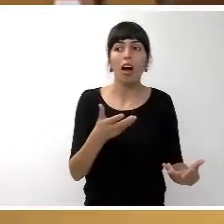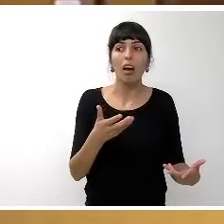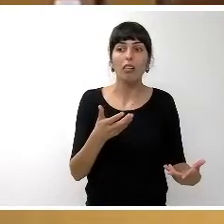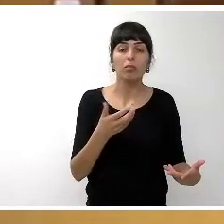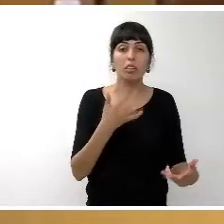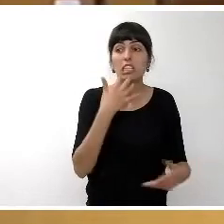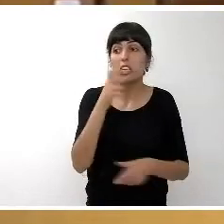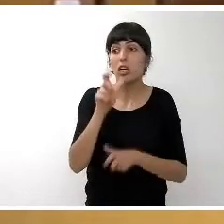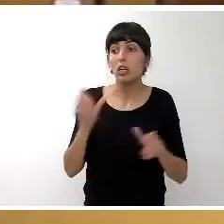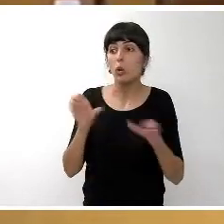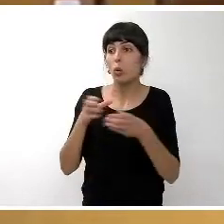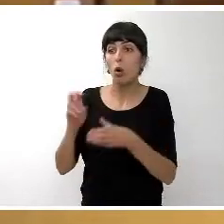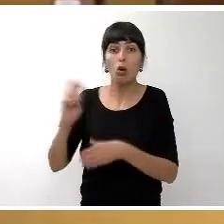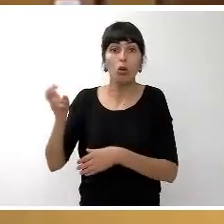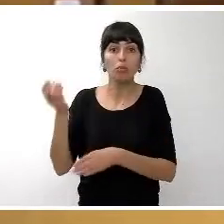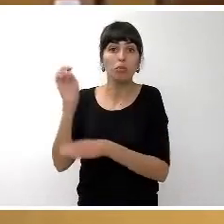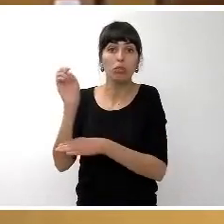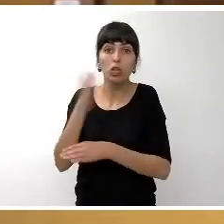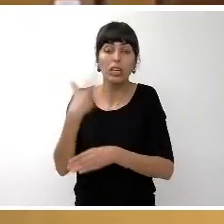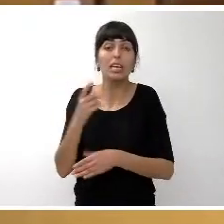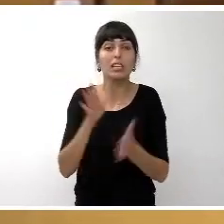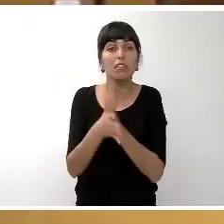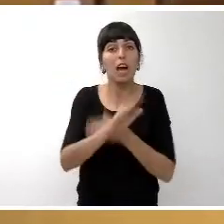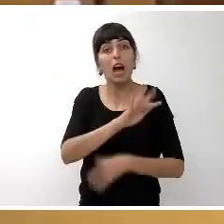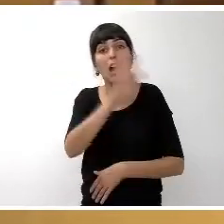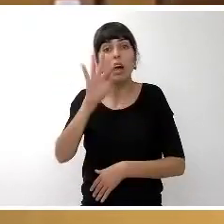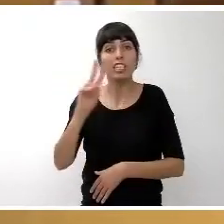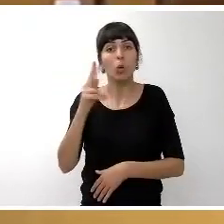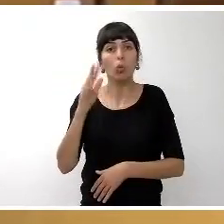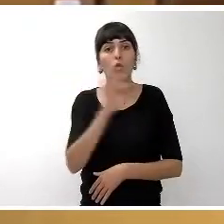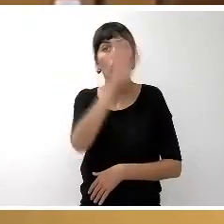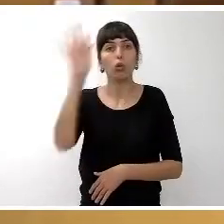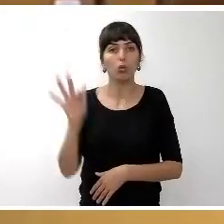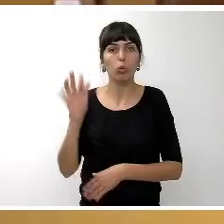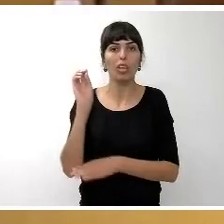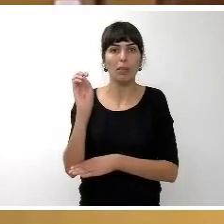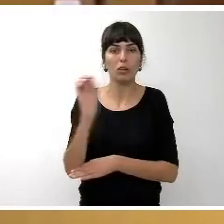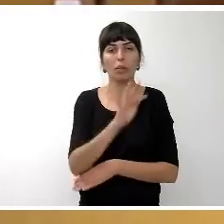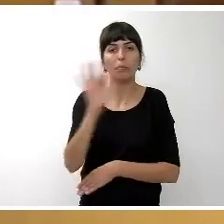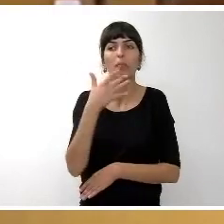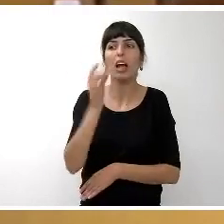intervenir. Pasamos, por tanto, al segundo turno de intervenciones. Tiene la palabra el representante de Podemos.